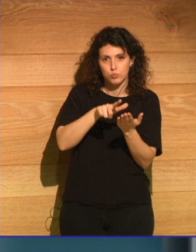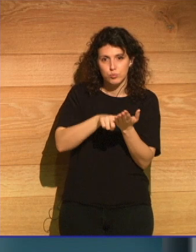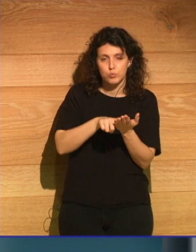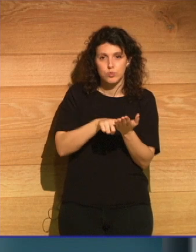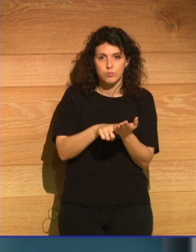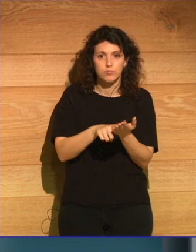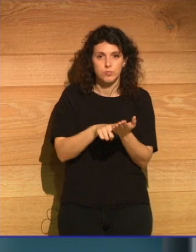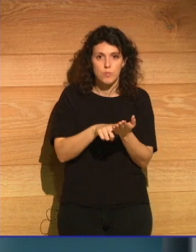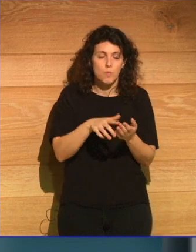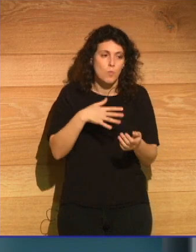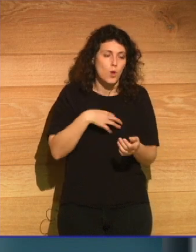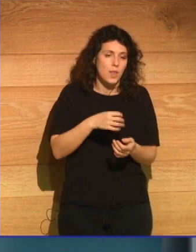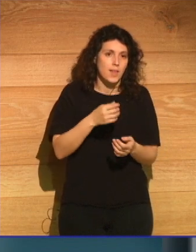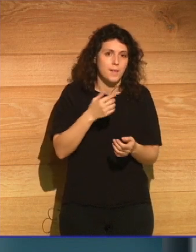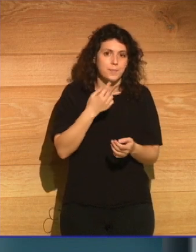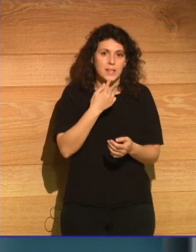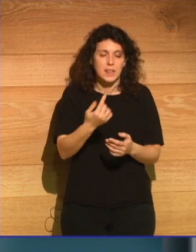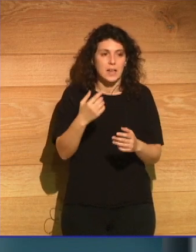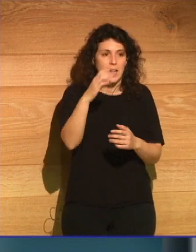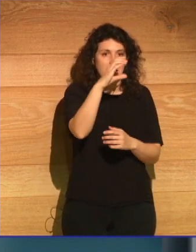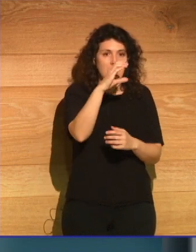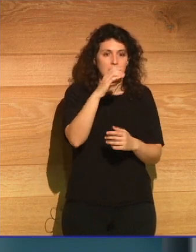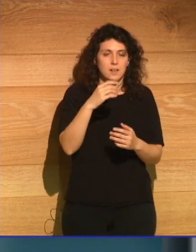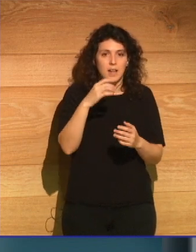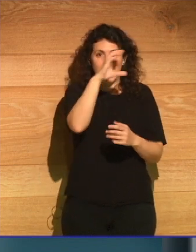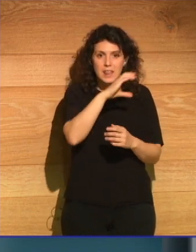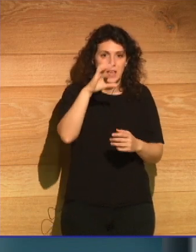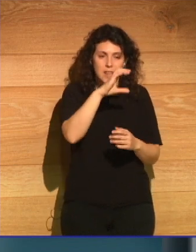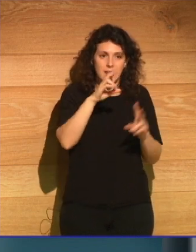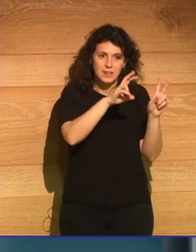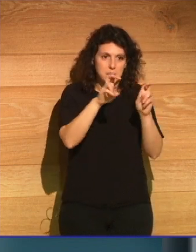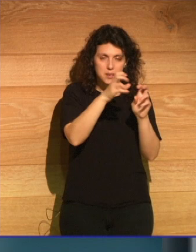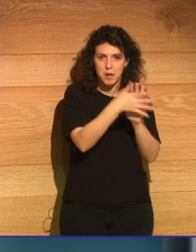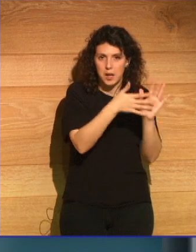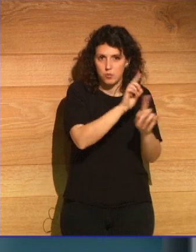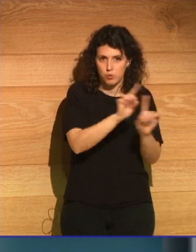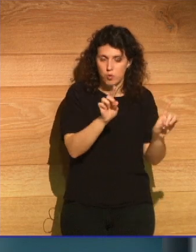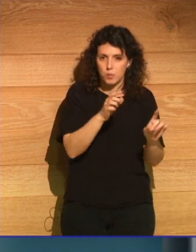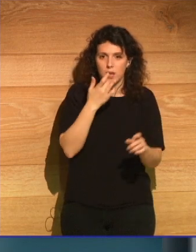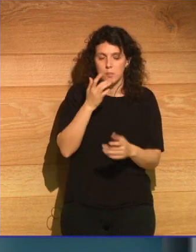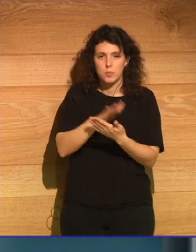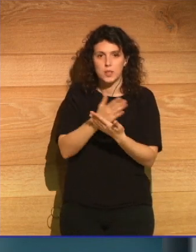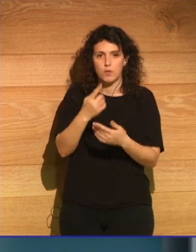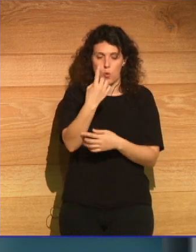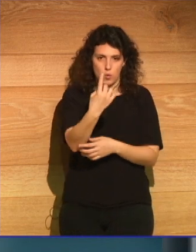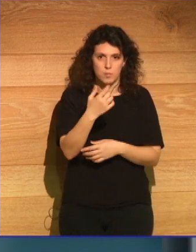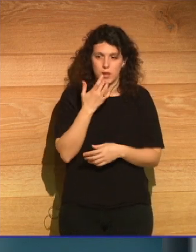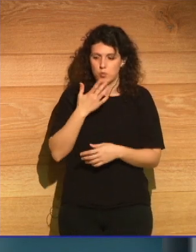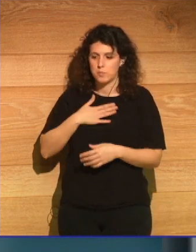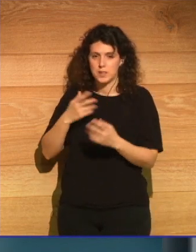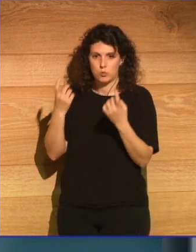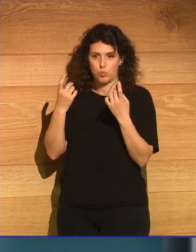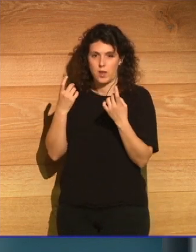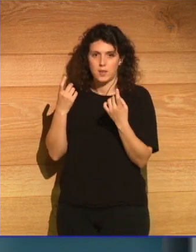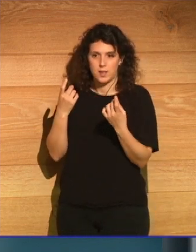que la ciencia no, sitios a los que la ciencia no llega. Y la metáfora es verdad, es una de ellas. Cuando hablo con mis estudiantes en la